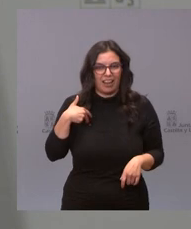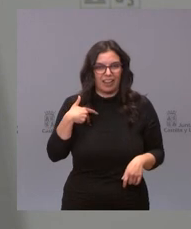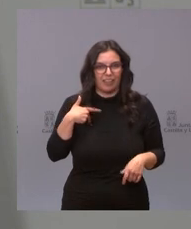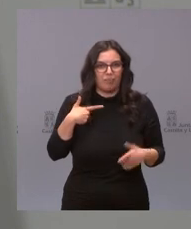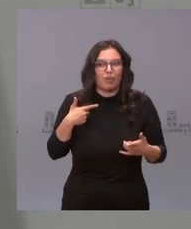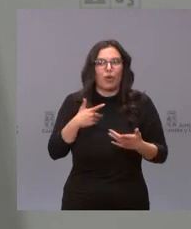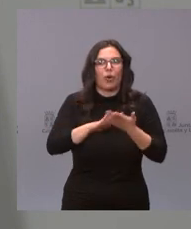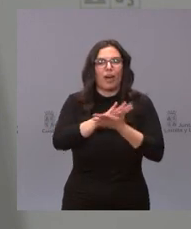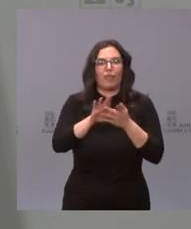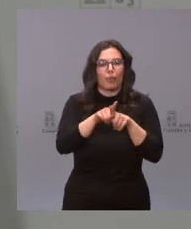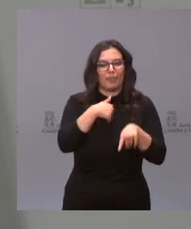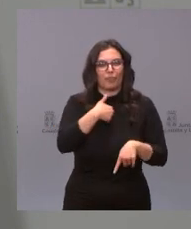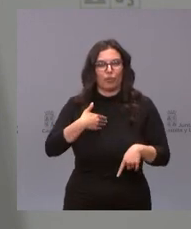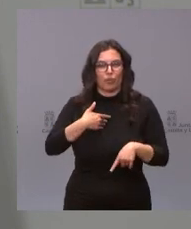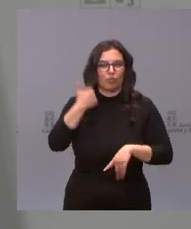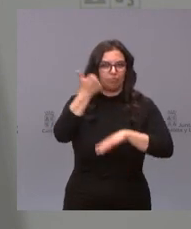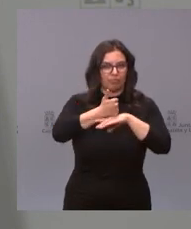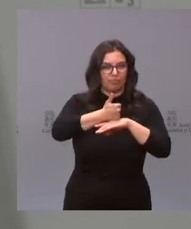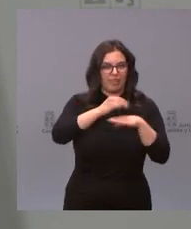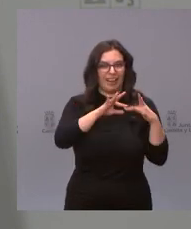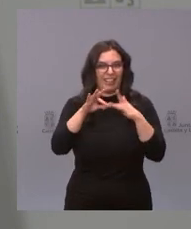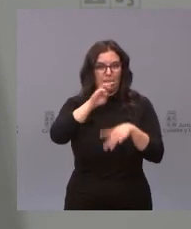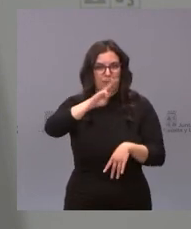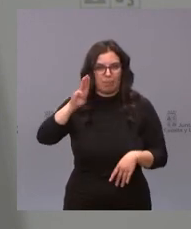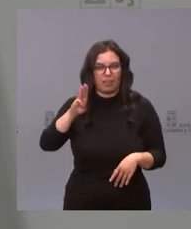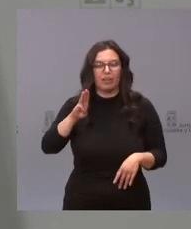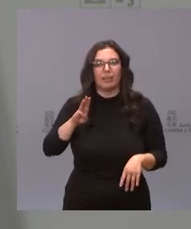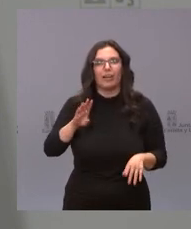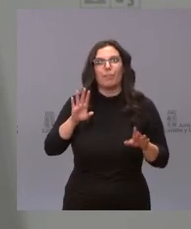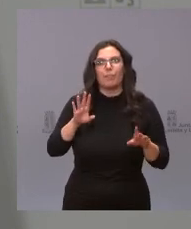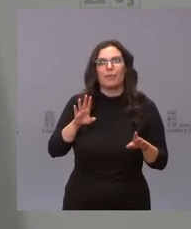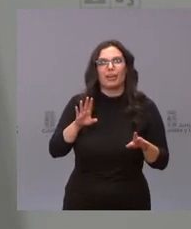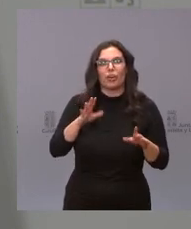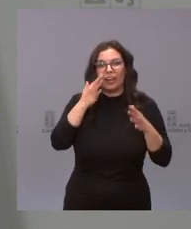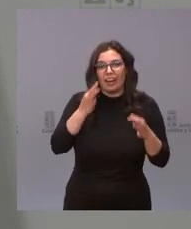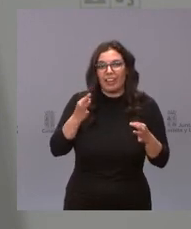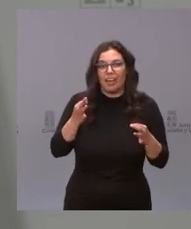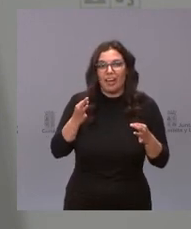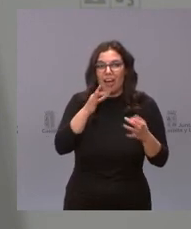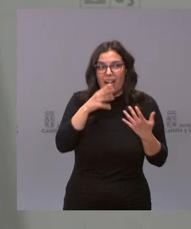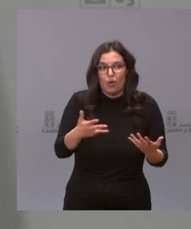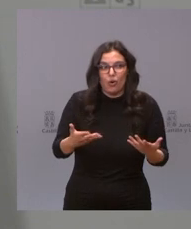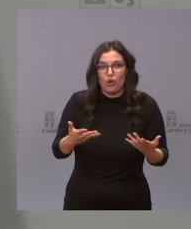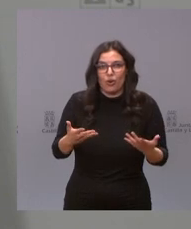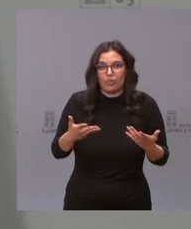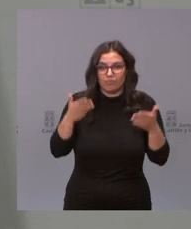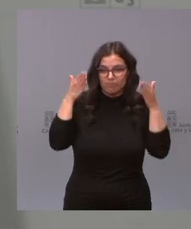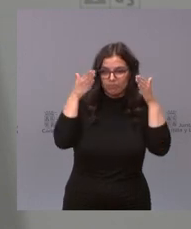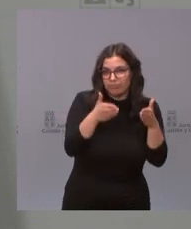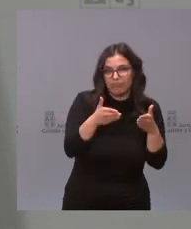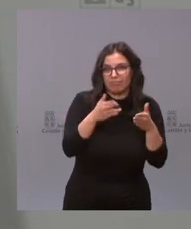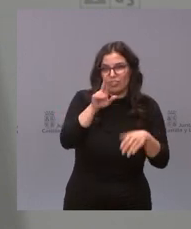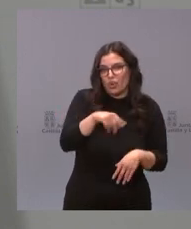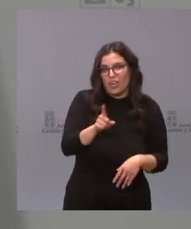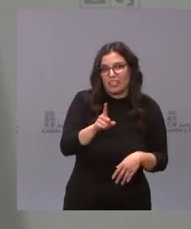como dirigente del Partido Popular pero es que no es eso lo que estamos trabajando en estos momentos